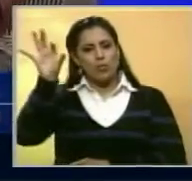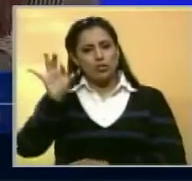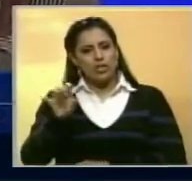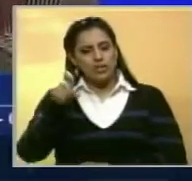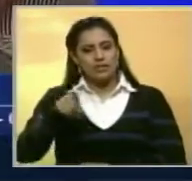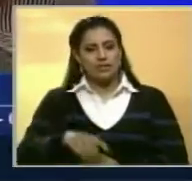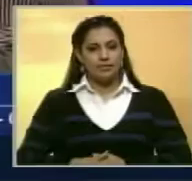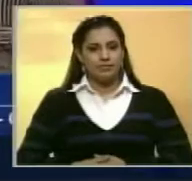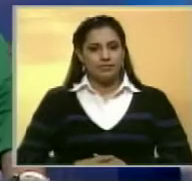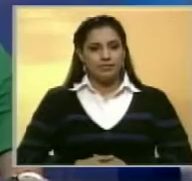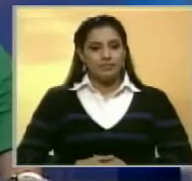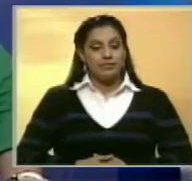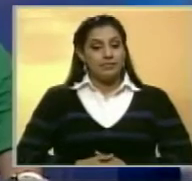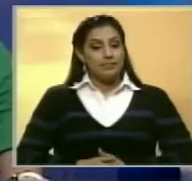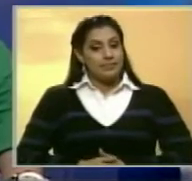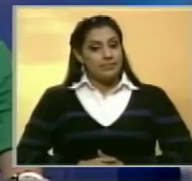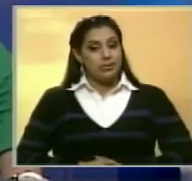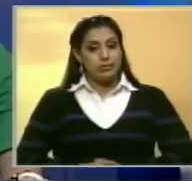necesitaban.